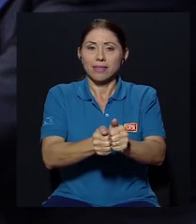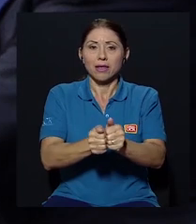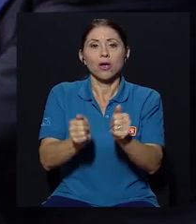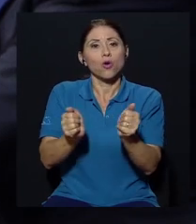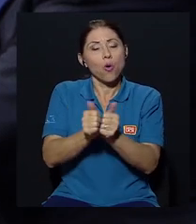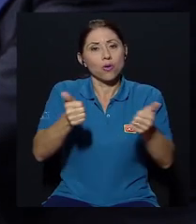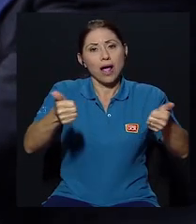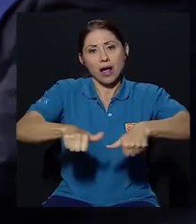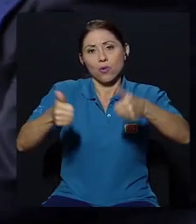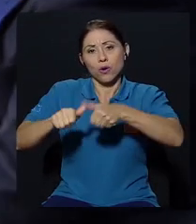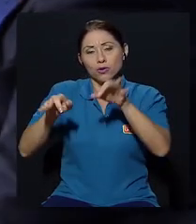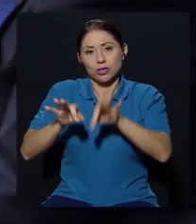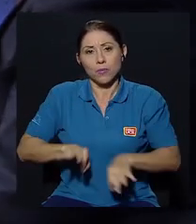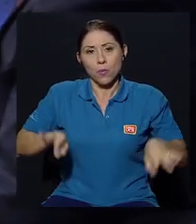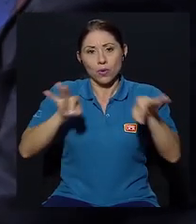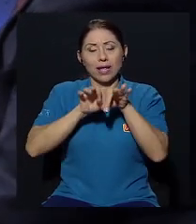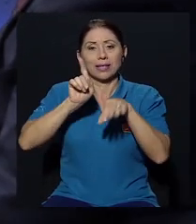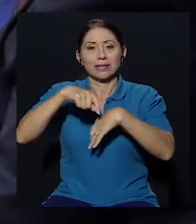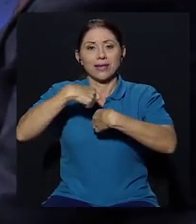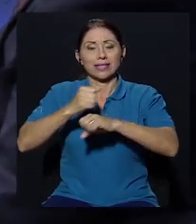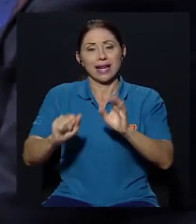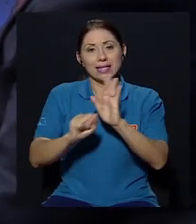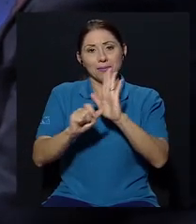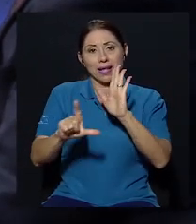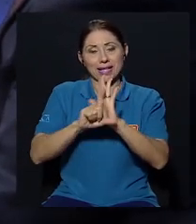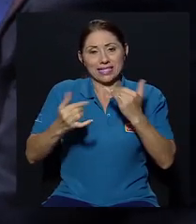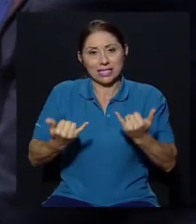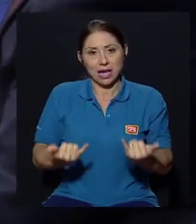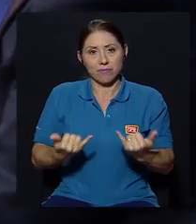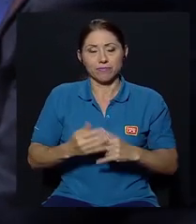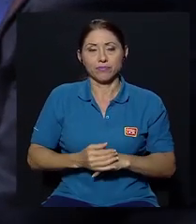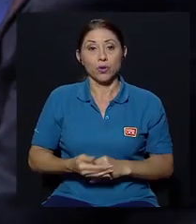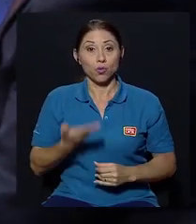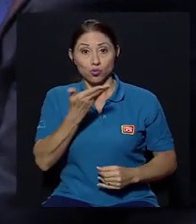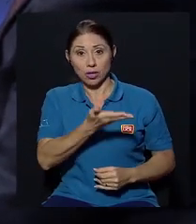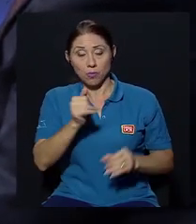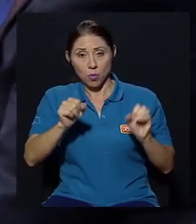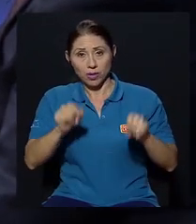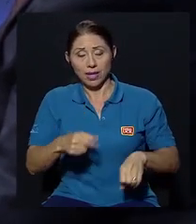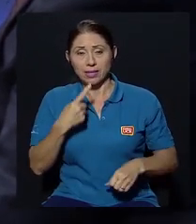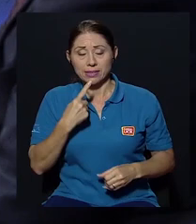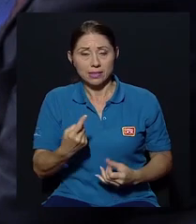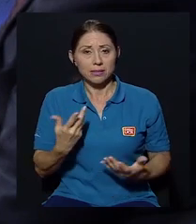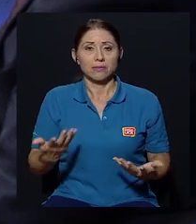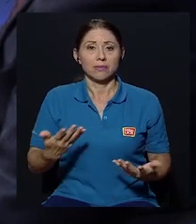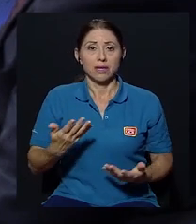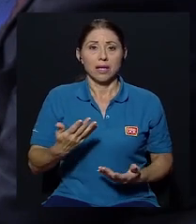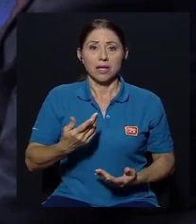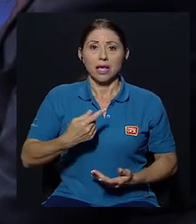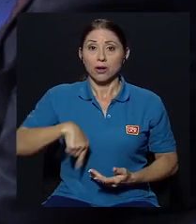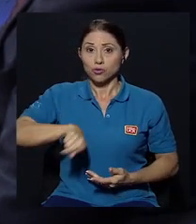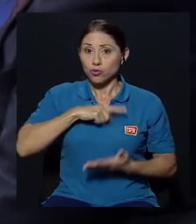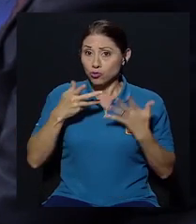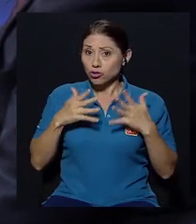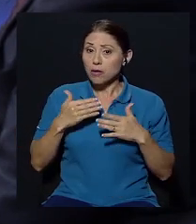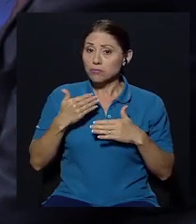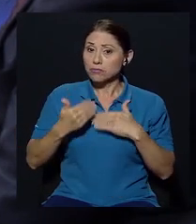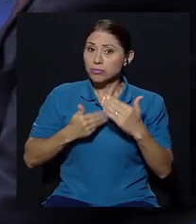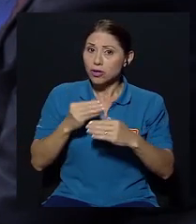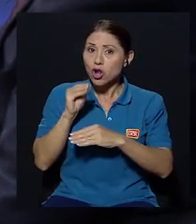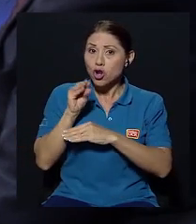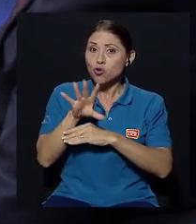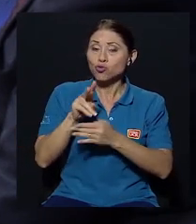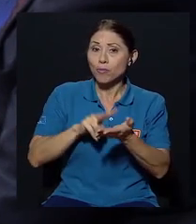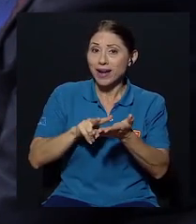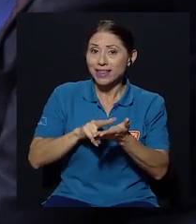acuerdos importantes que tiene que tomar la asamblea legislativa ya usted podría decirnos que estamos a luz verde de que se